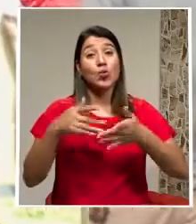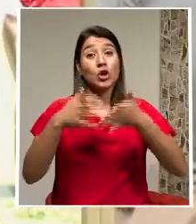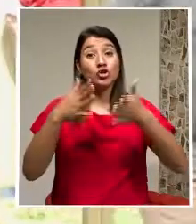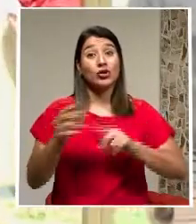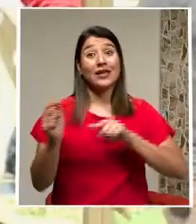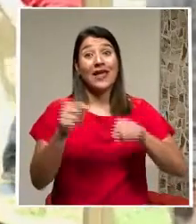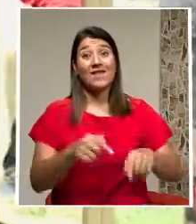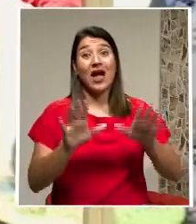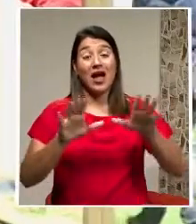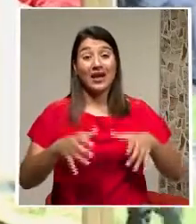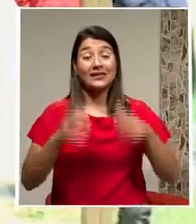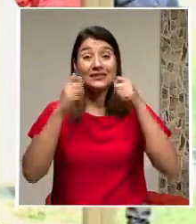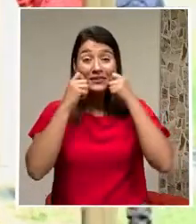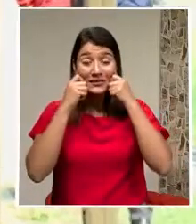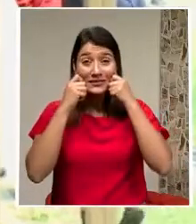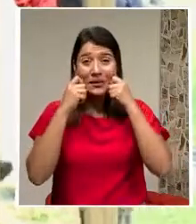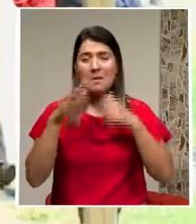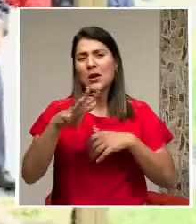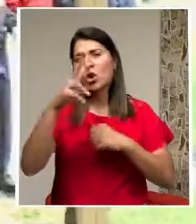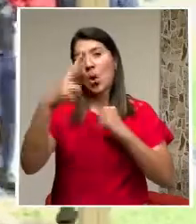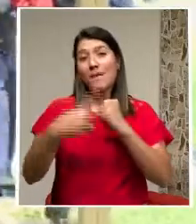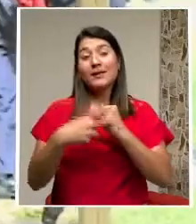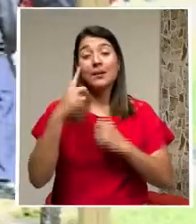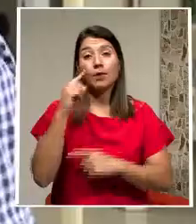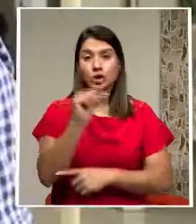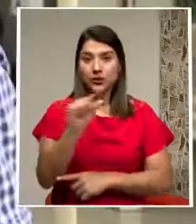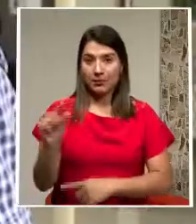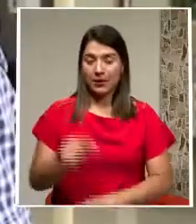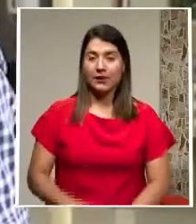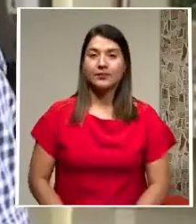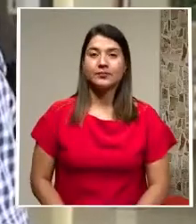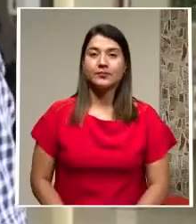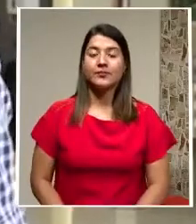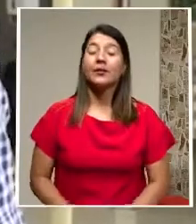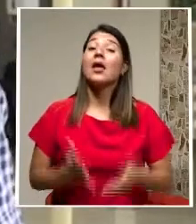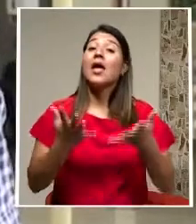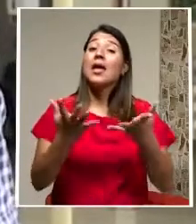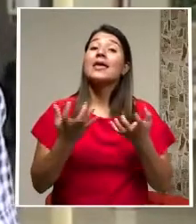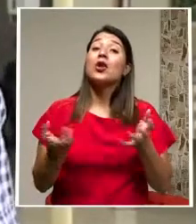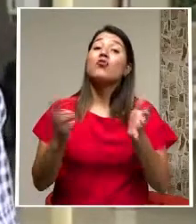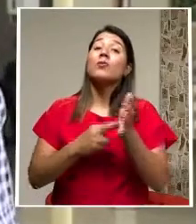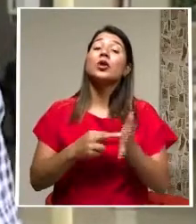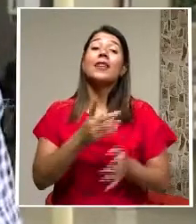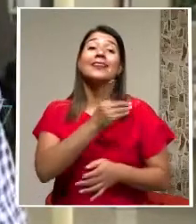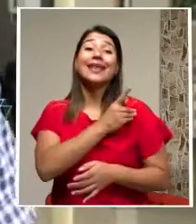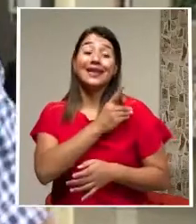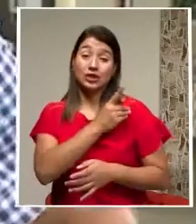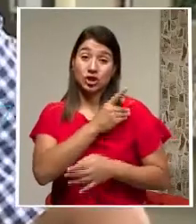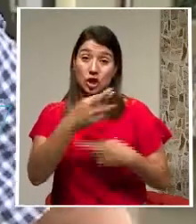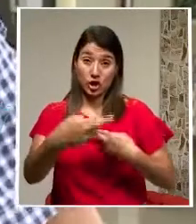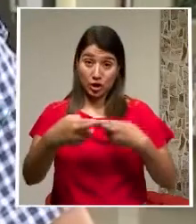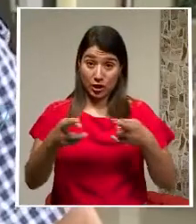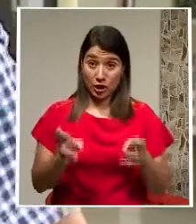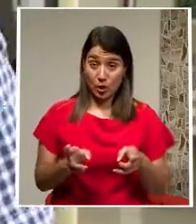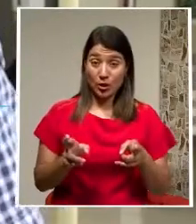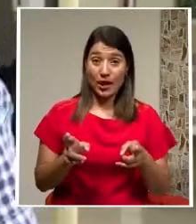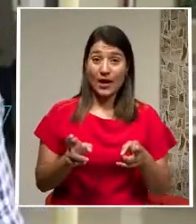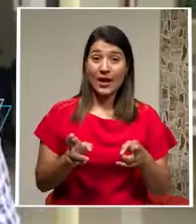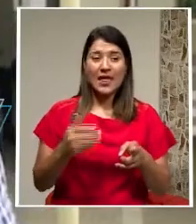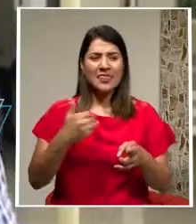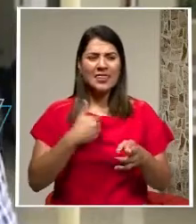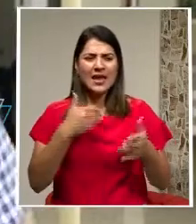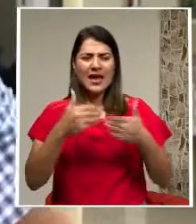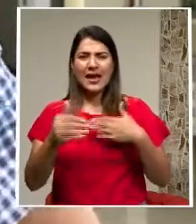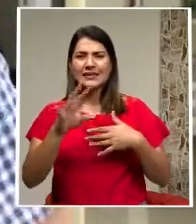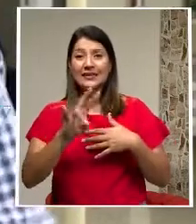clases presenciales Por lo menos Dos veces a la semana Reiterar Que la dirección Regional De sus Casi 74